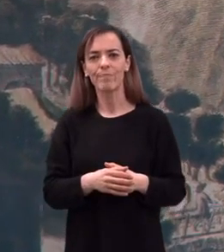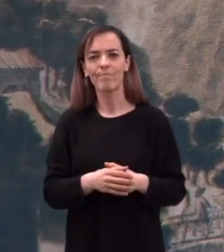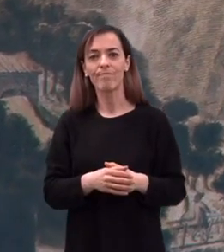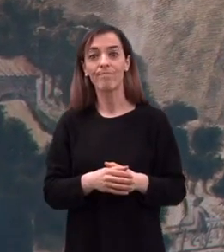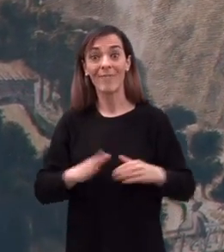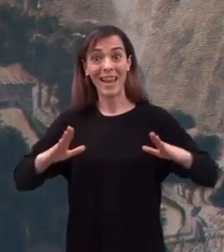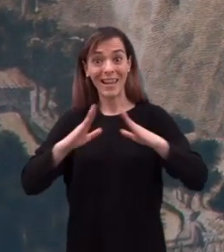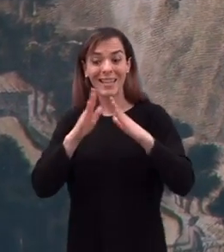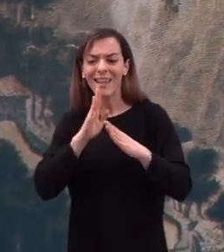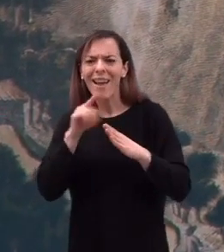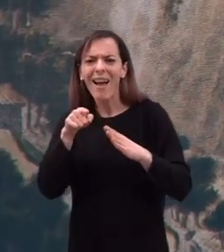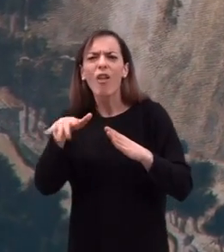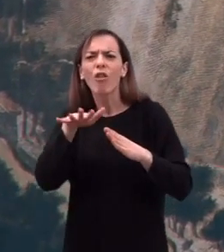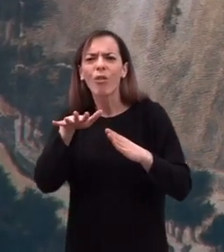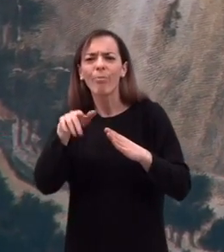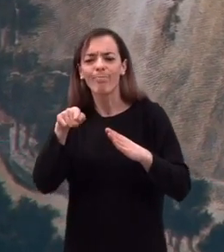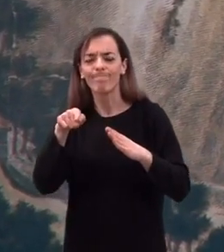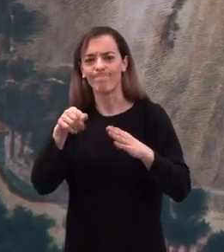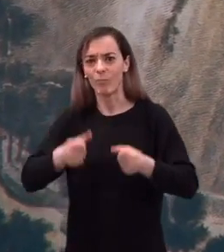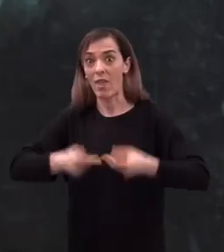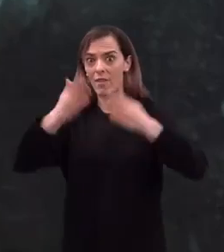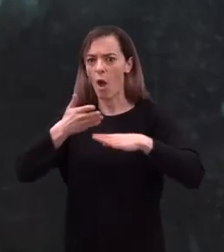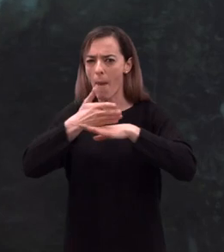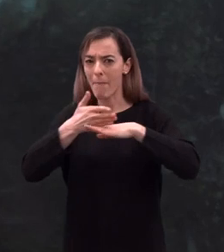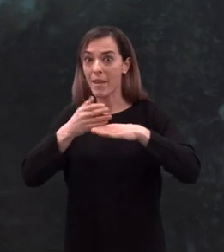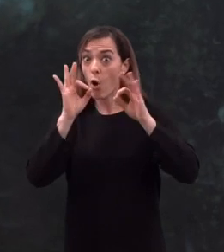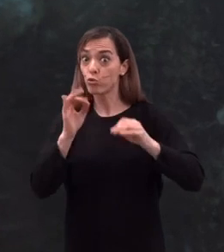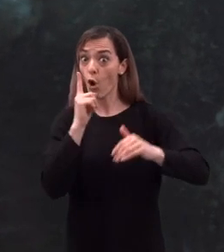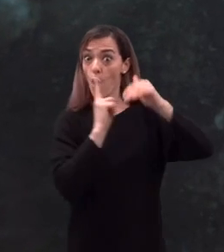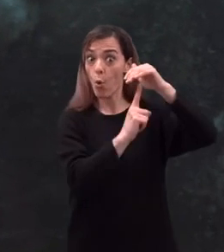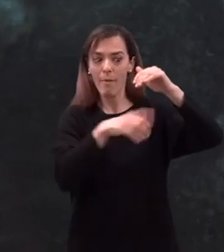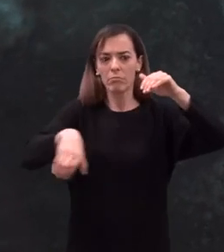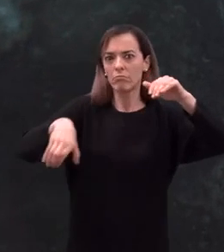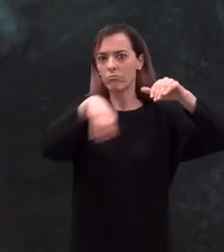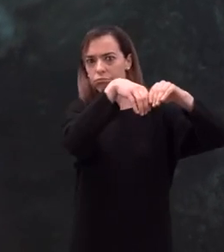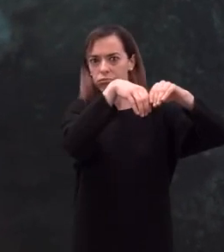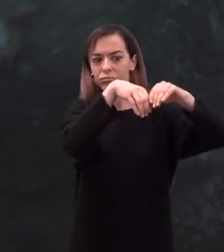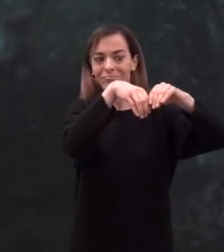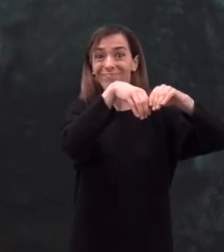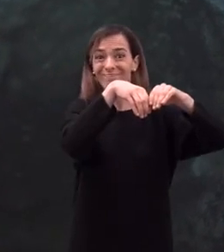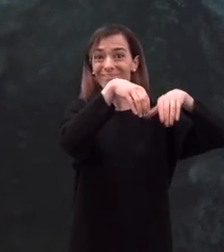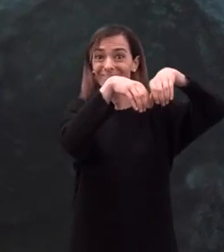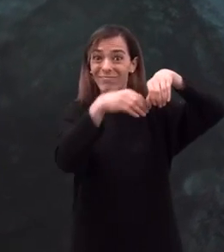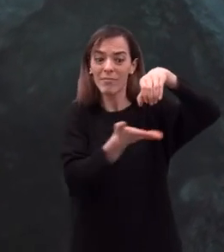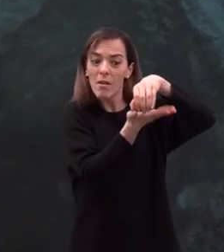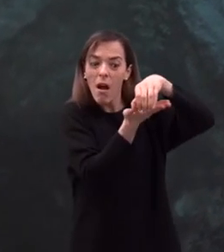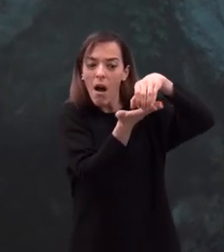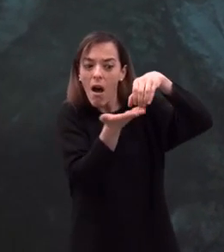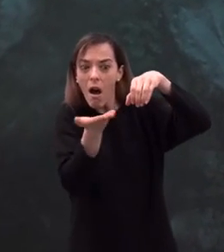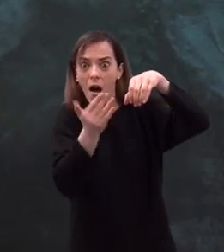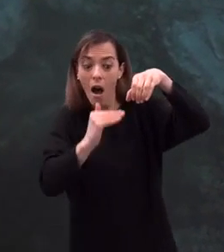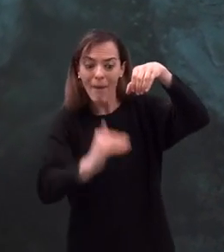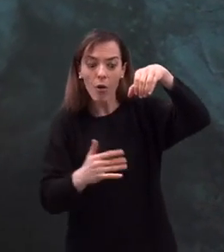Esta iglesia era un edificio de madera encajado en la cueva y sostenido sobre una plataforma volada,